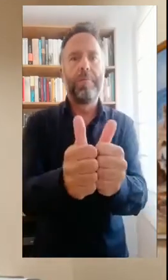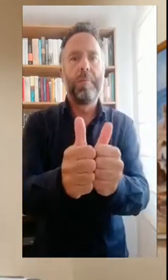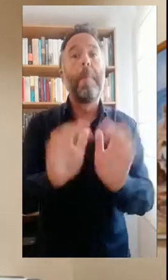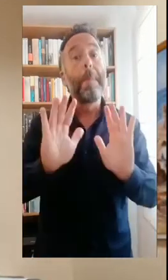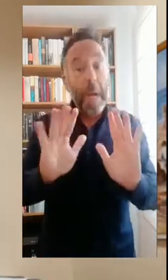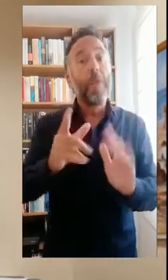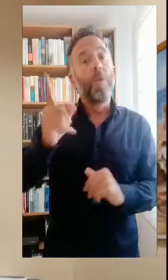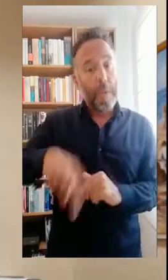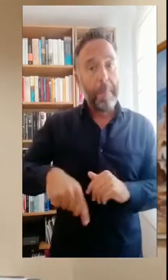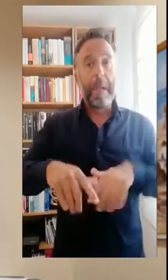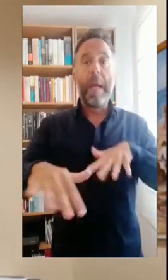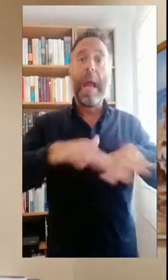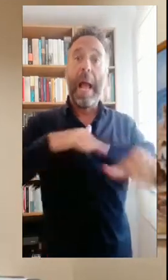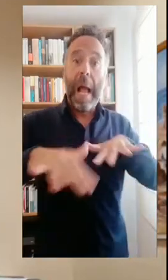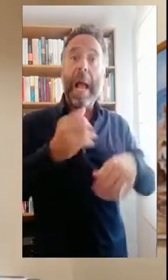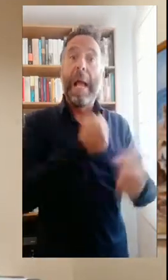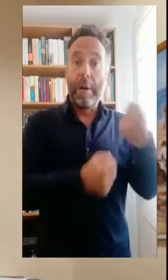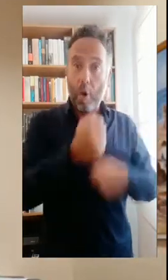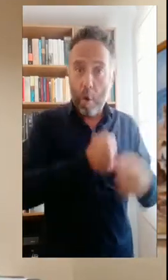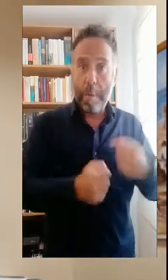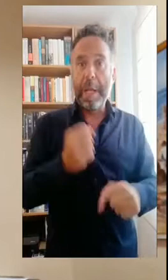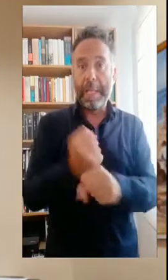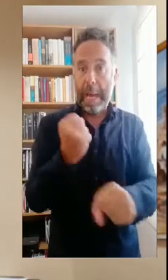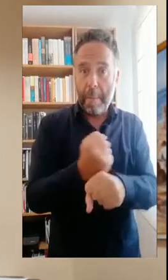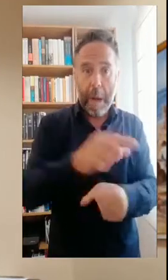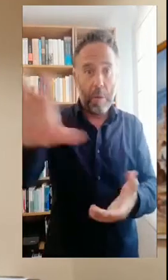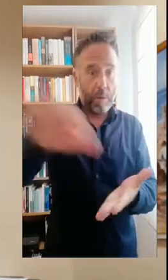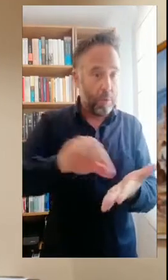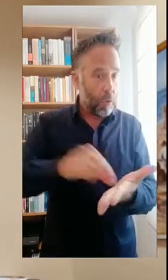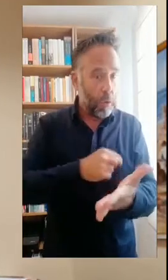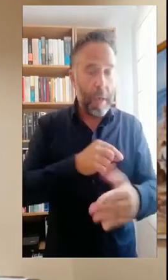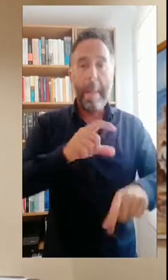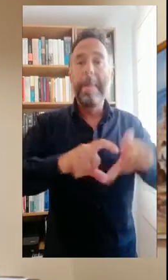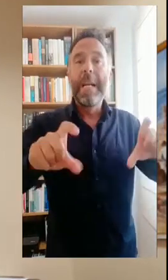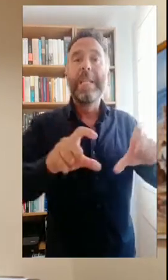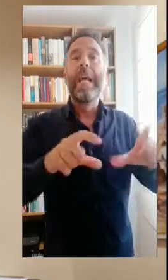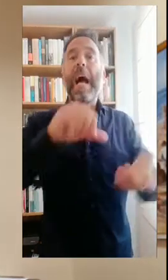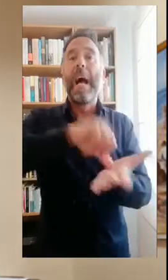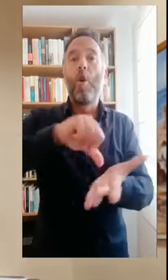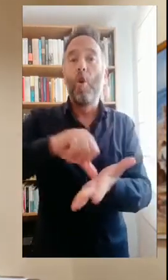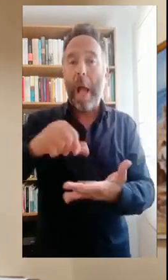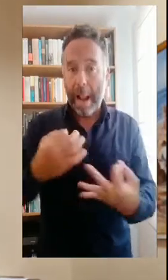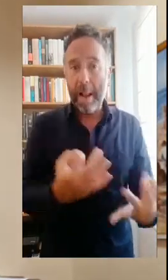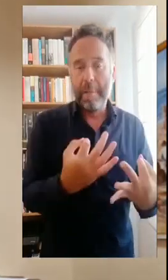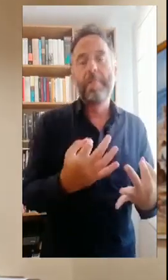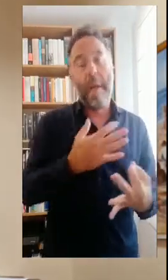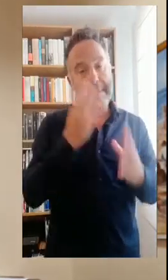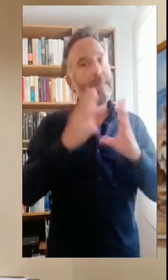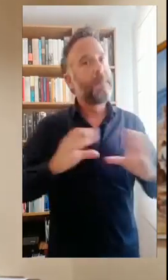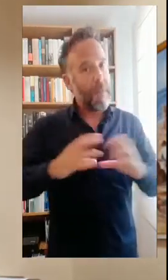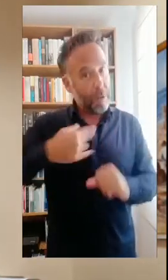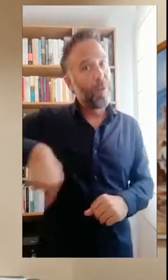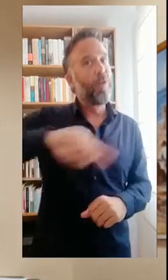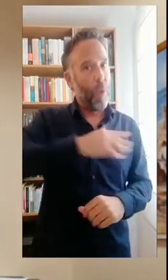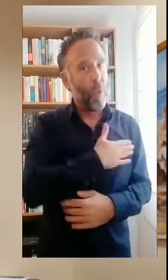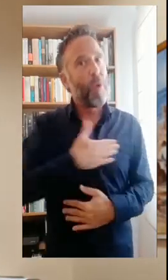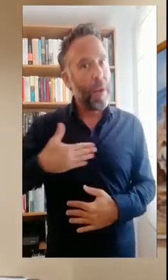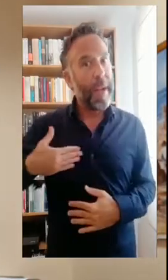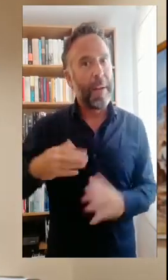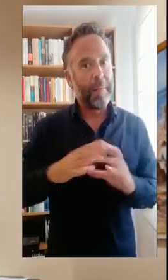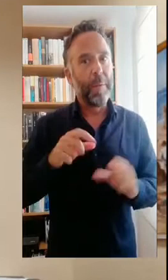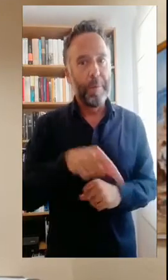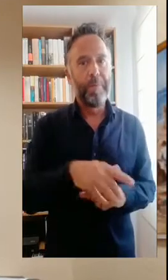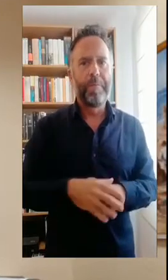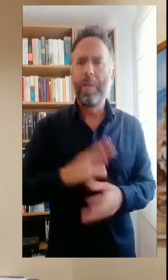reactivar, como estamos haciendo ya la actividad económica, con empleo local, con empresas locales, pues todo esto es lo deseable y lo que todos estamos